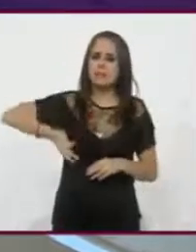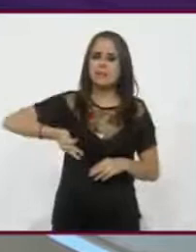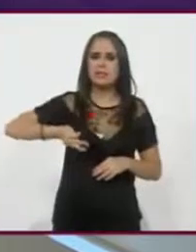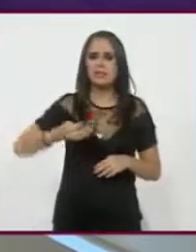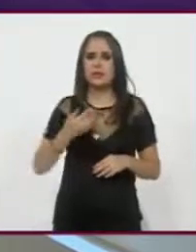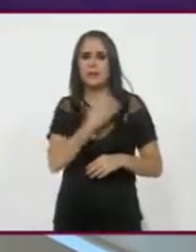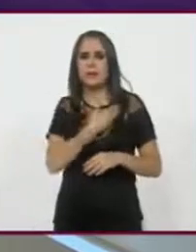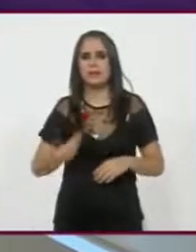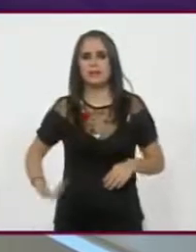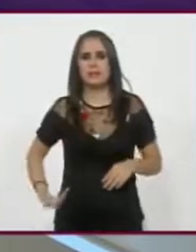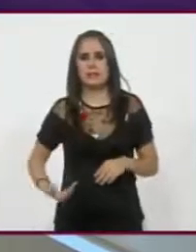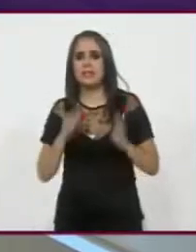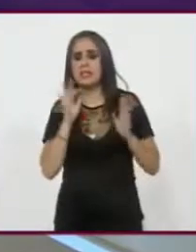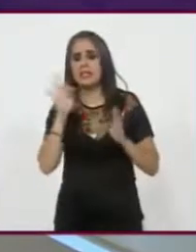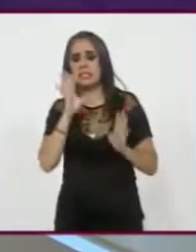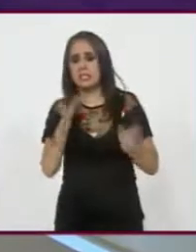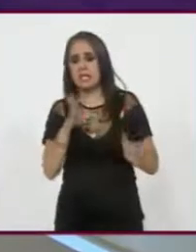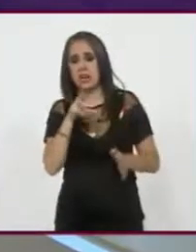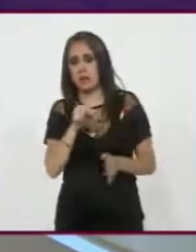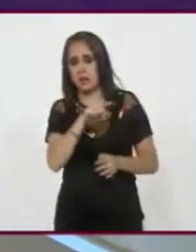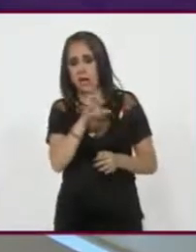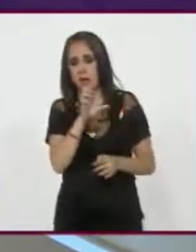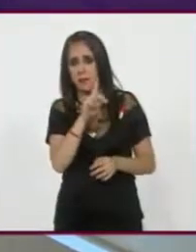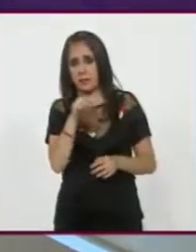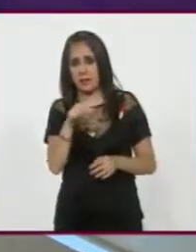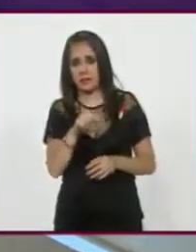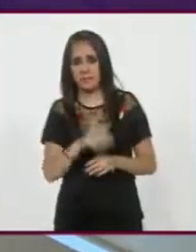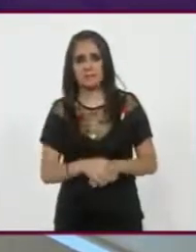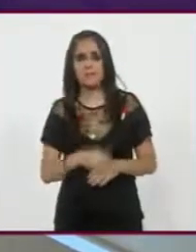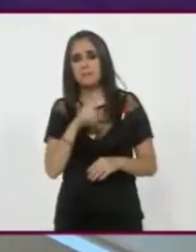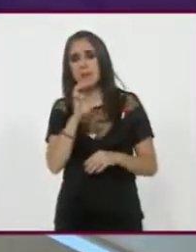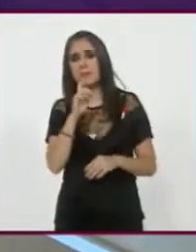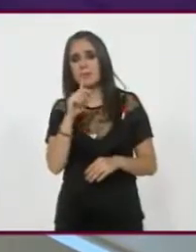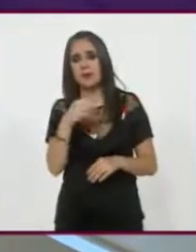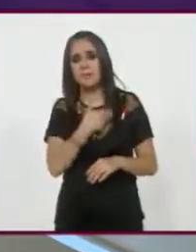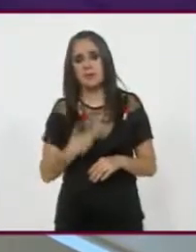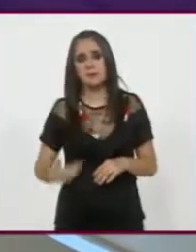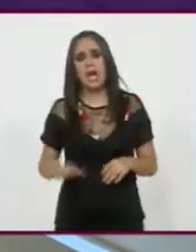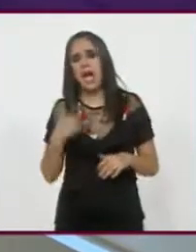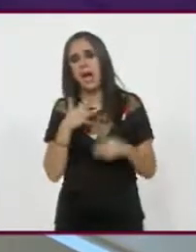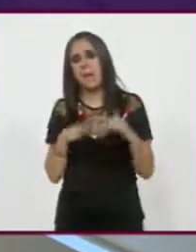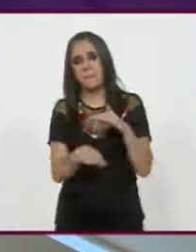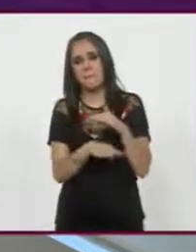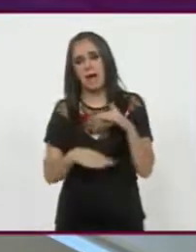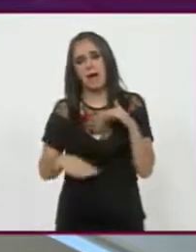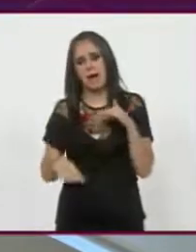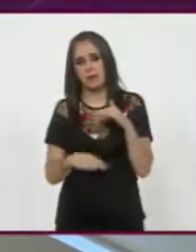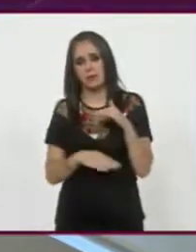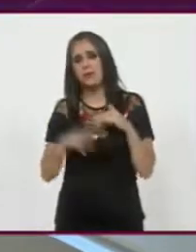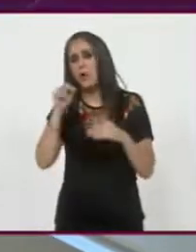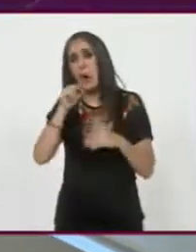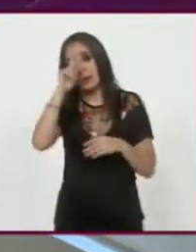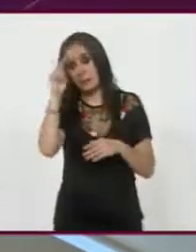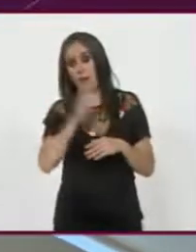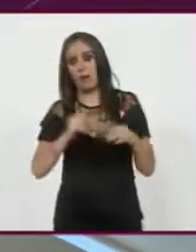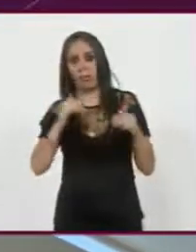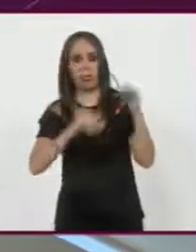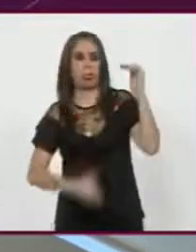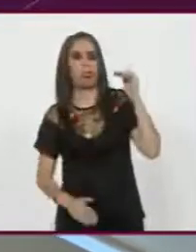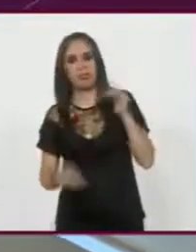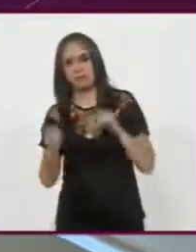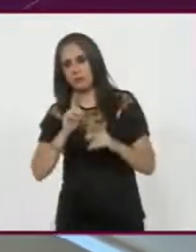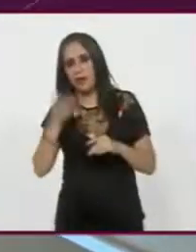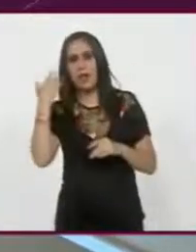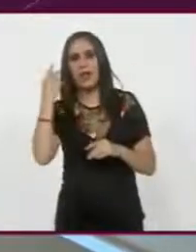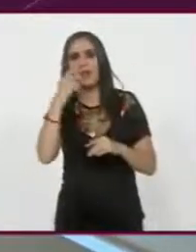presidente que parece que ya ni existe? Está en sus niveles bajos, digamos, no es el peor momento. Hay que recordar en el 7